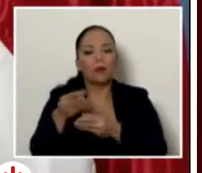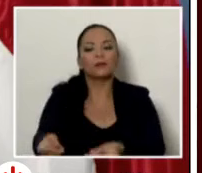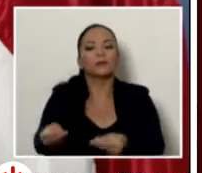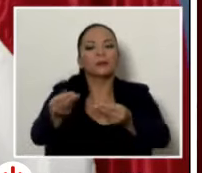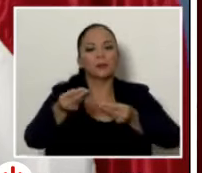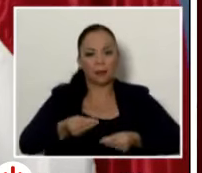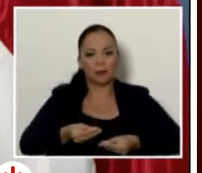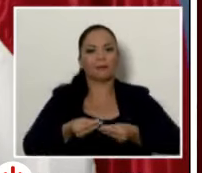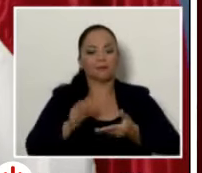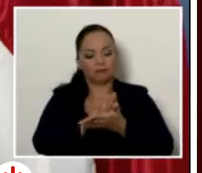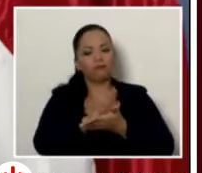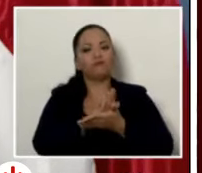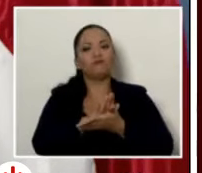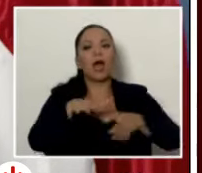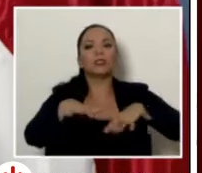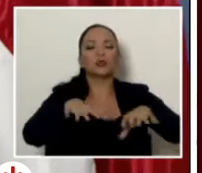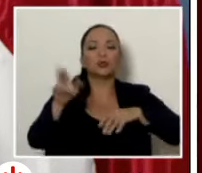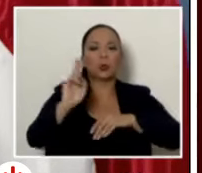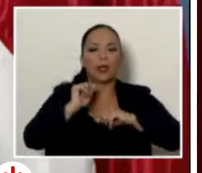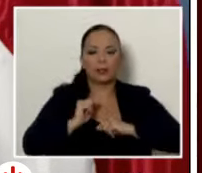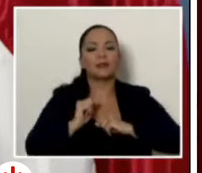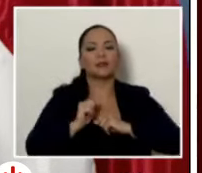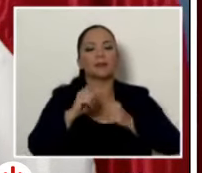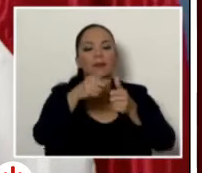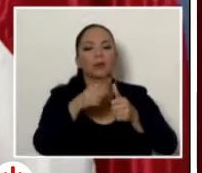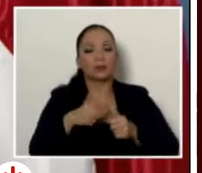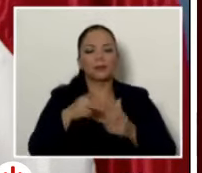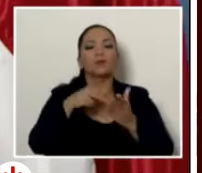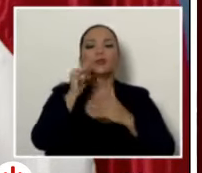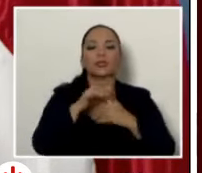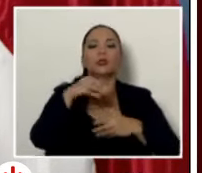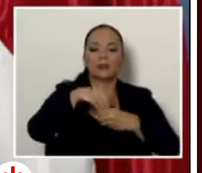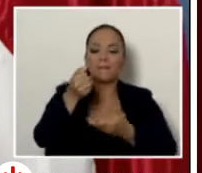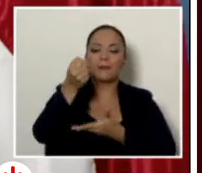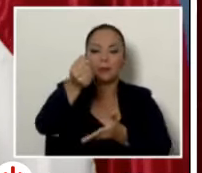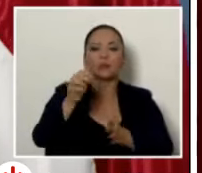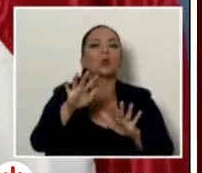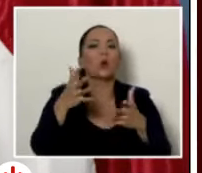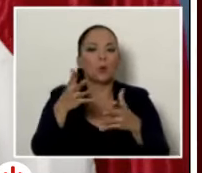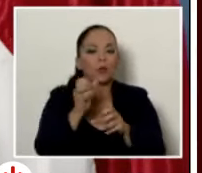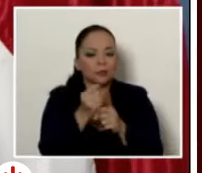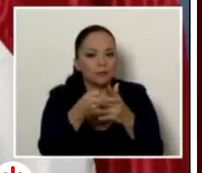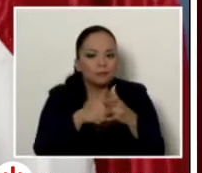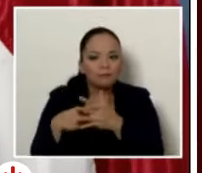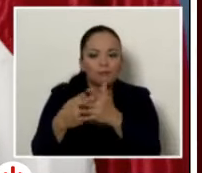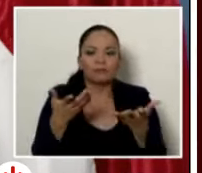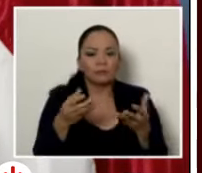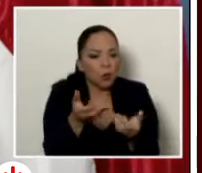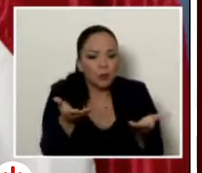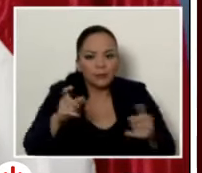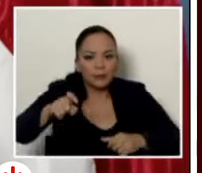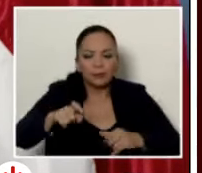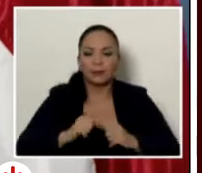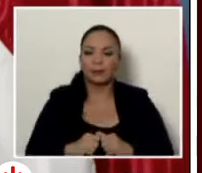acciones urgentes para priorizar la ejecución de proyectos de inversión y la actualización de los